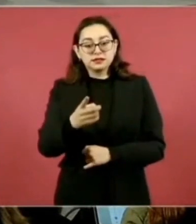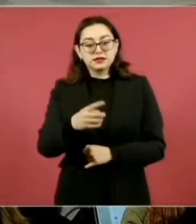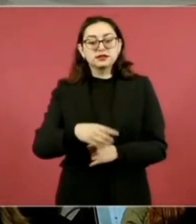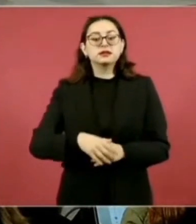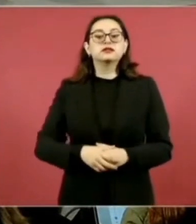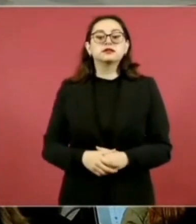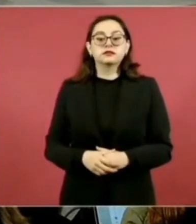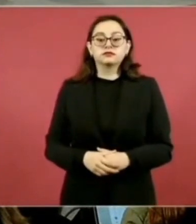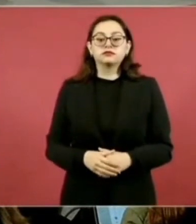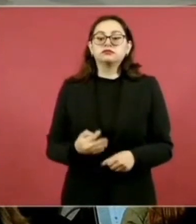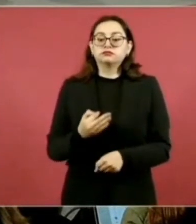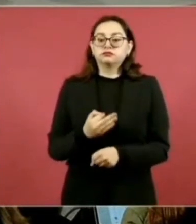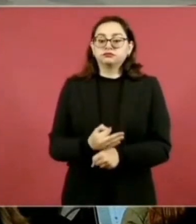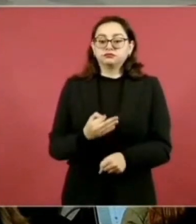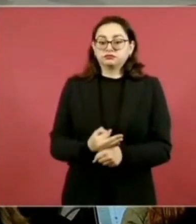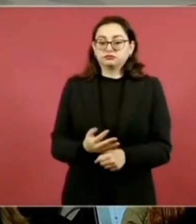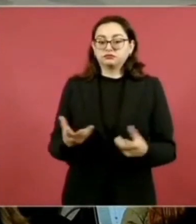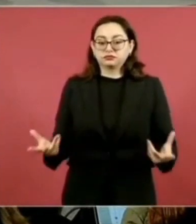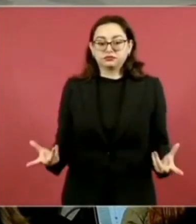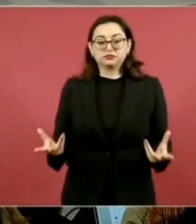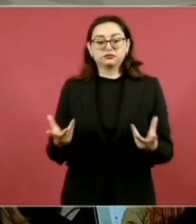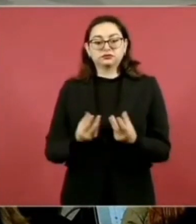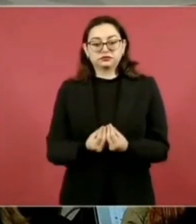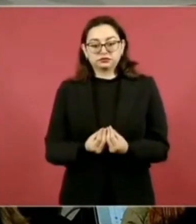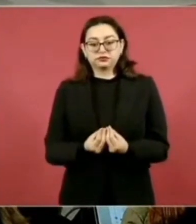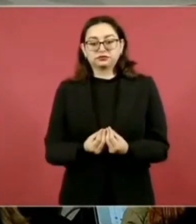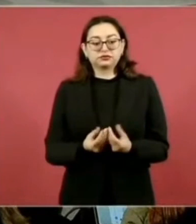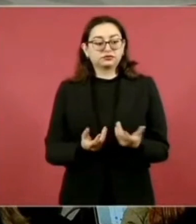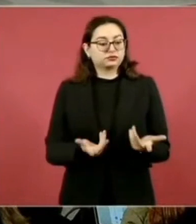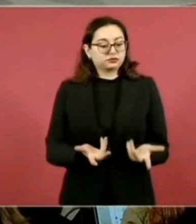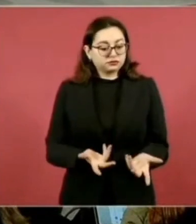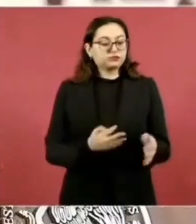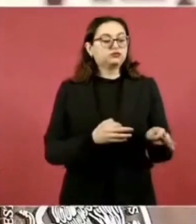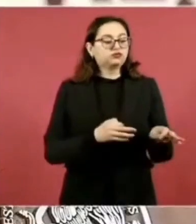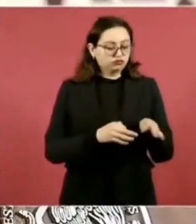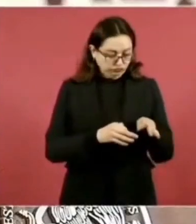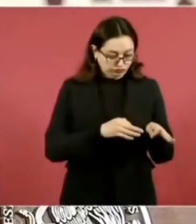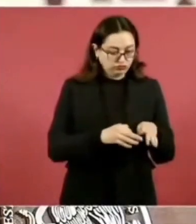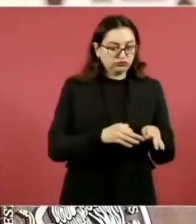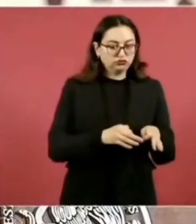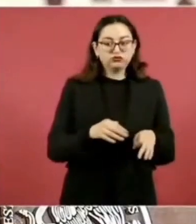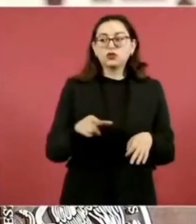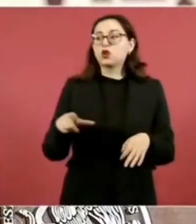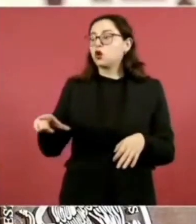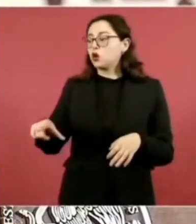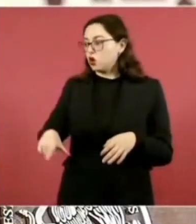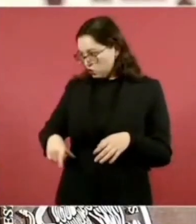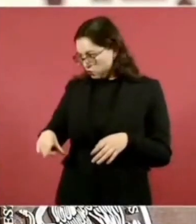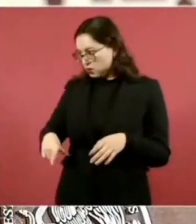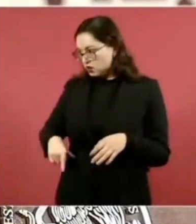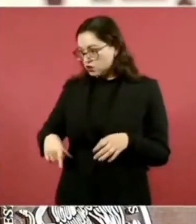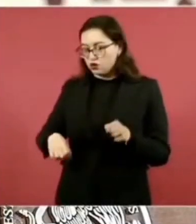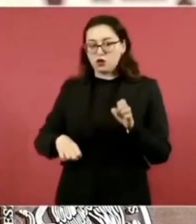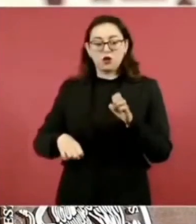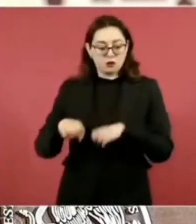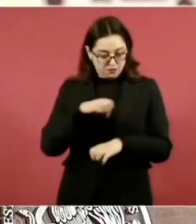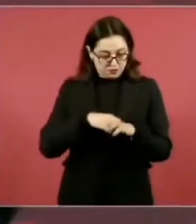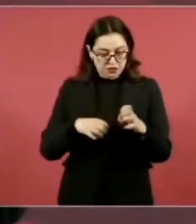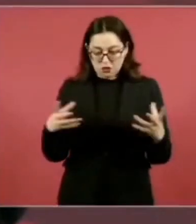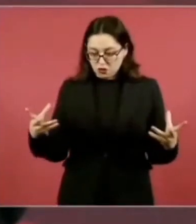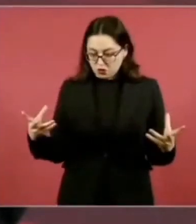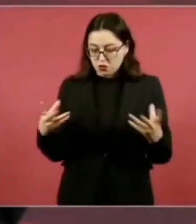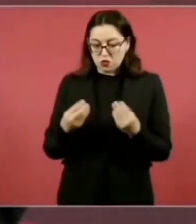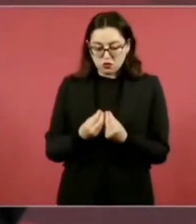armonía que existe con el sector público, el sector de los trabajadores, hoy nada más tenemos tres huelgas. En un México